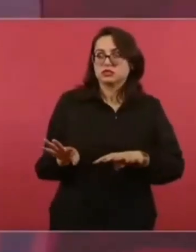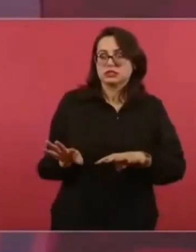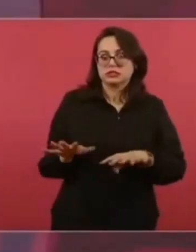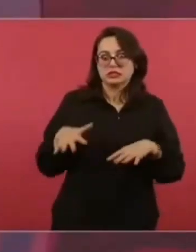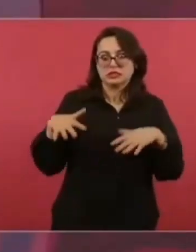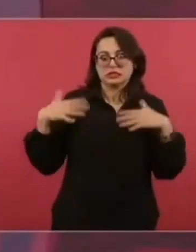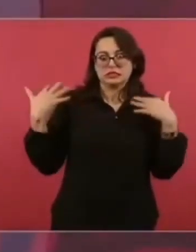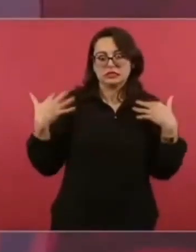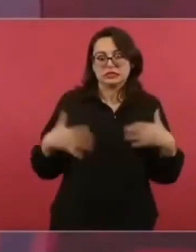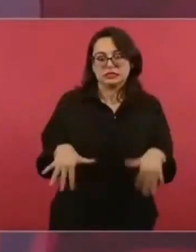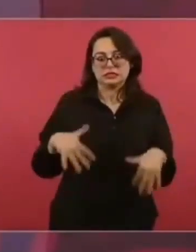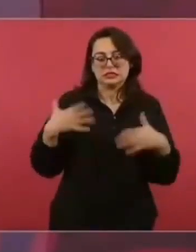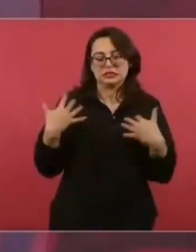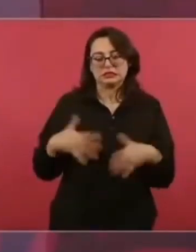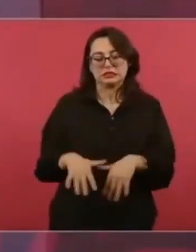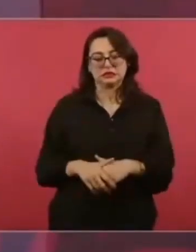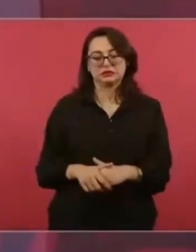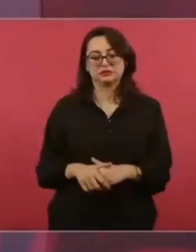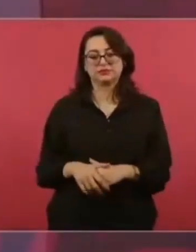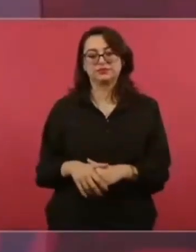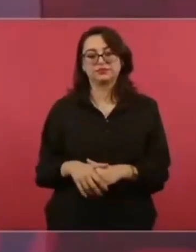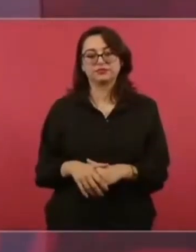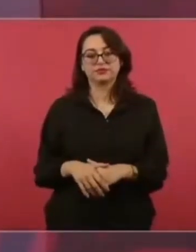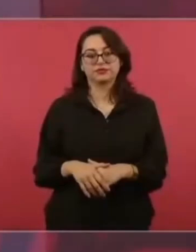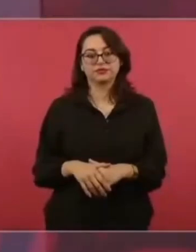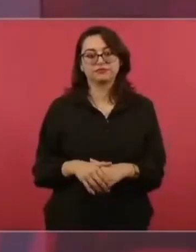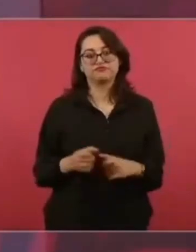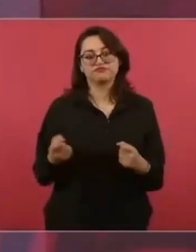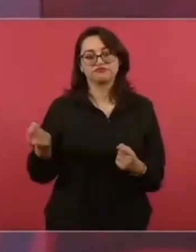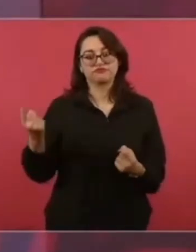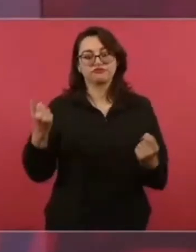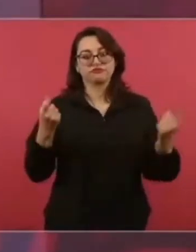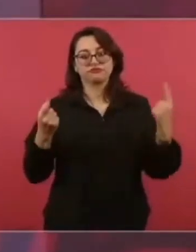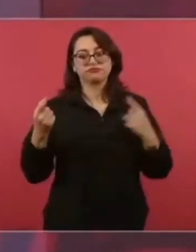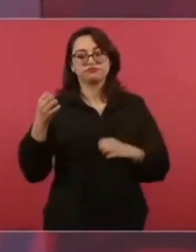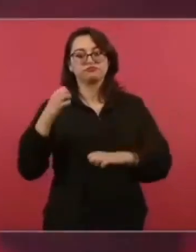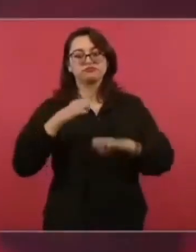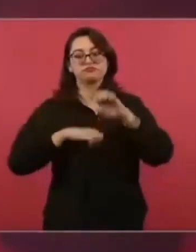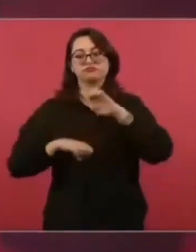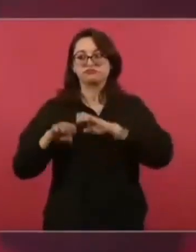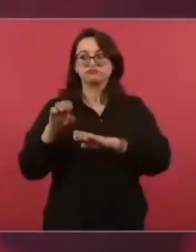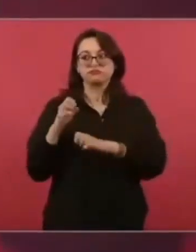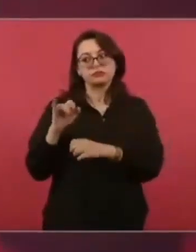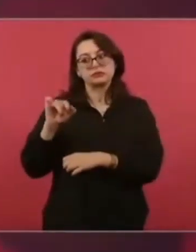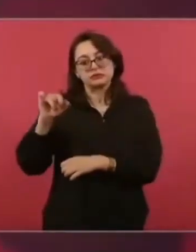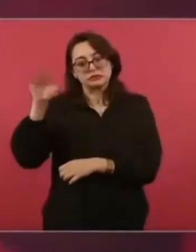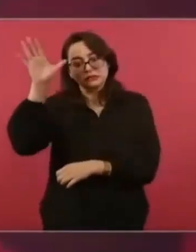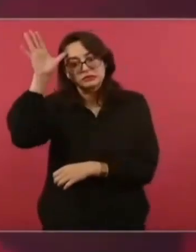Y ahí, pues, los que le hicieron caso, le siguieron.